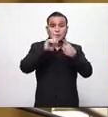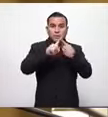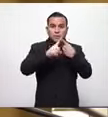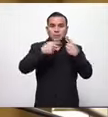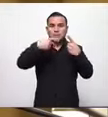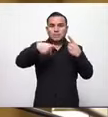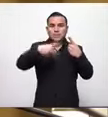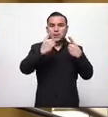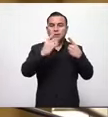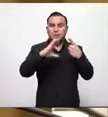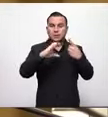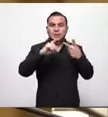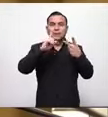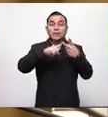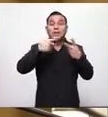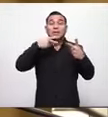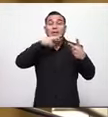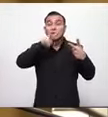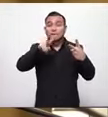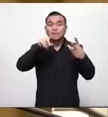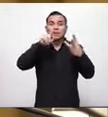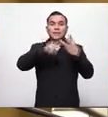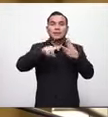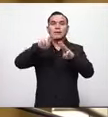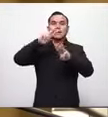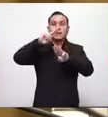FMLN y ARENA